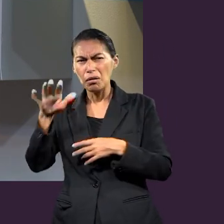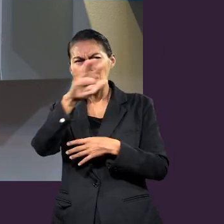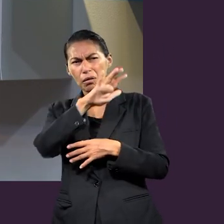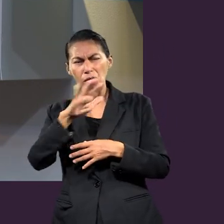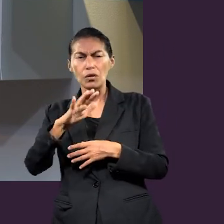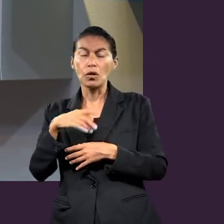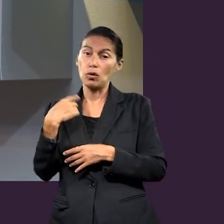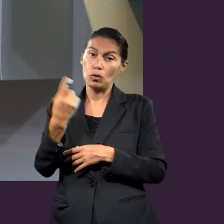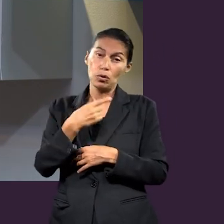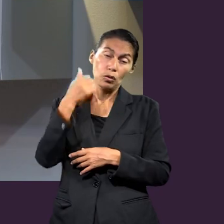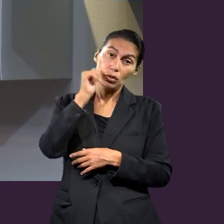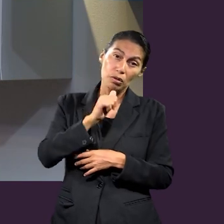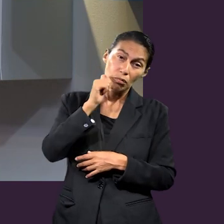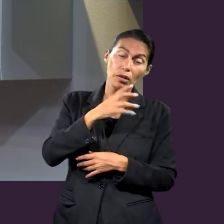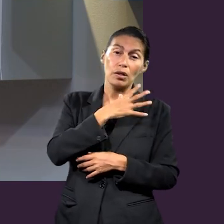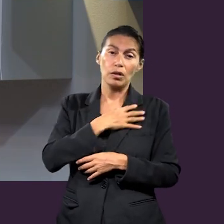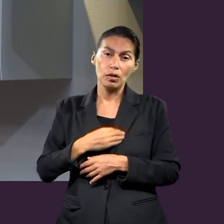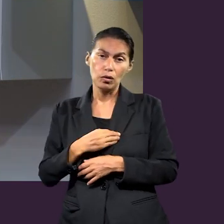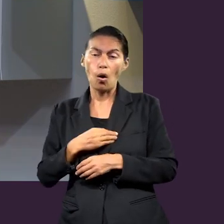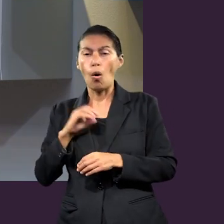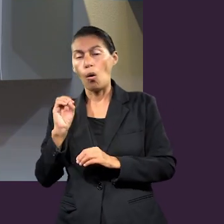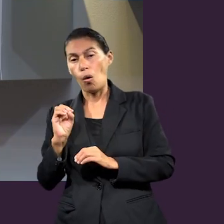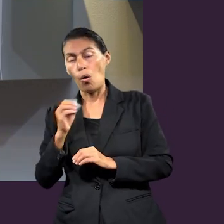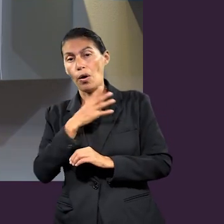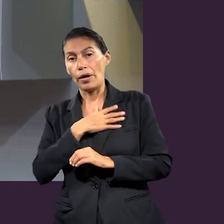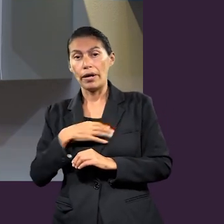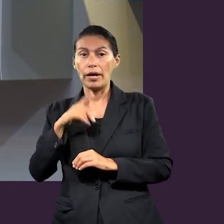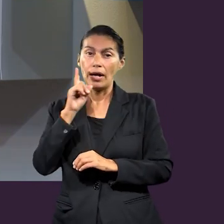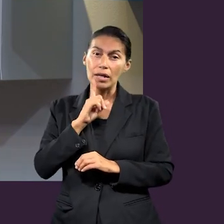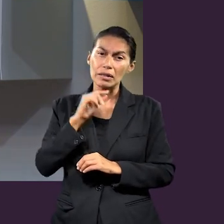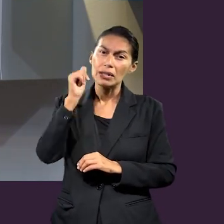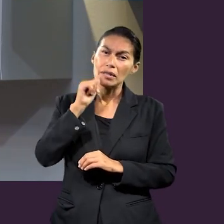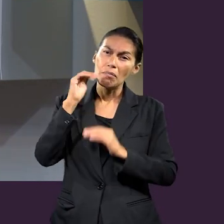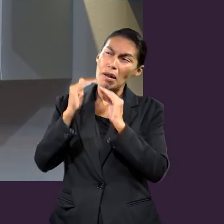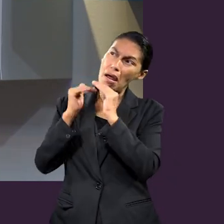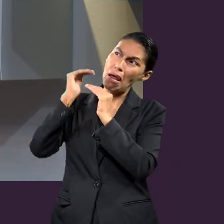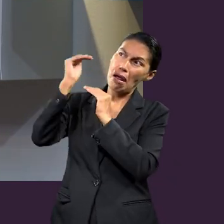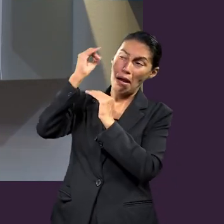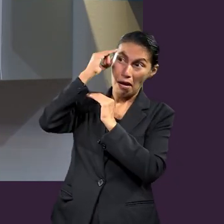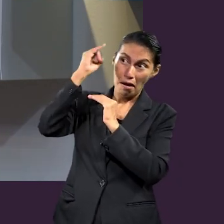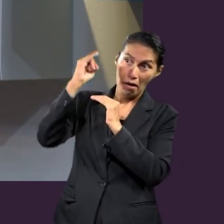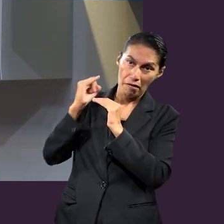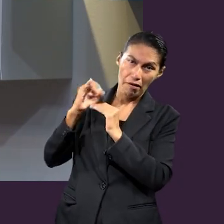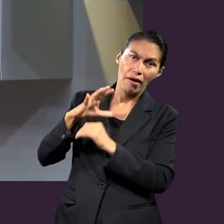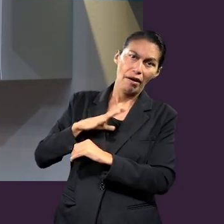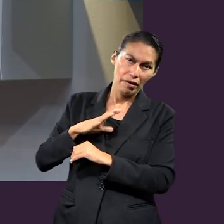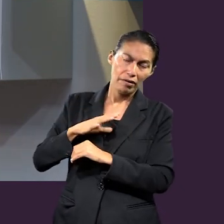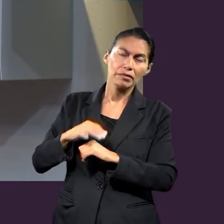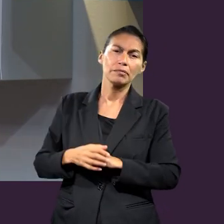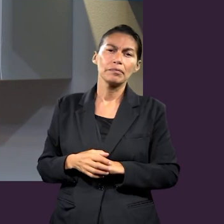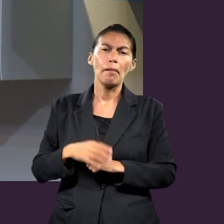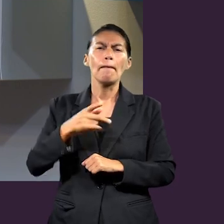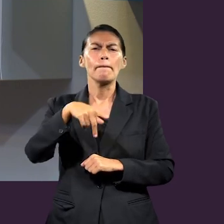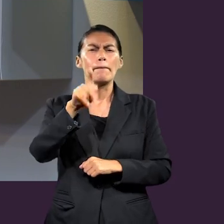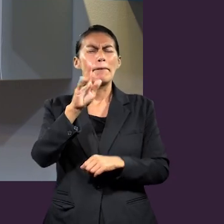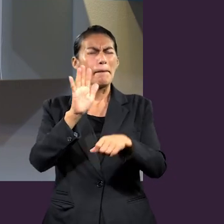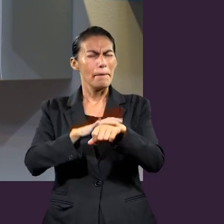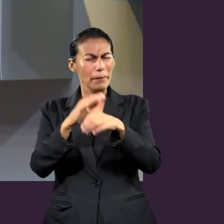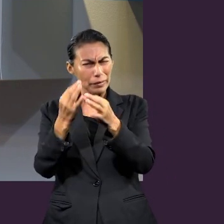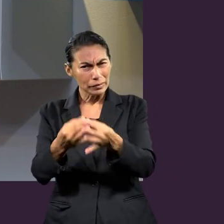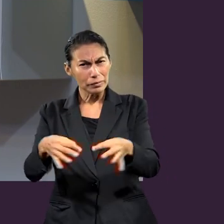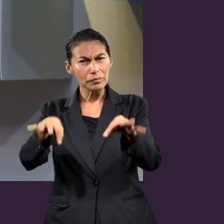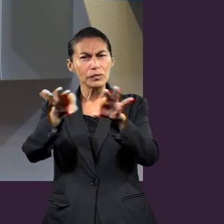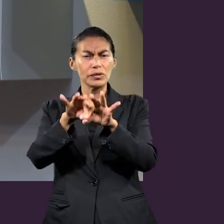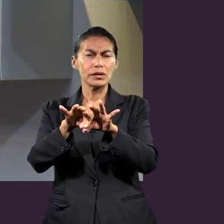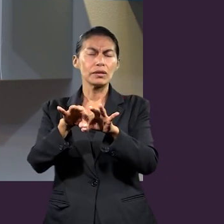Siempre vamos a ser hijos o hijas. Siempre vamos a estar debajo de alguien. Pero lo más importante